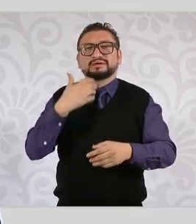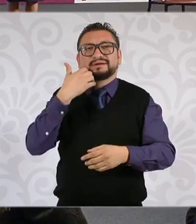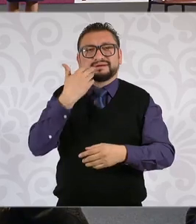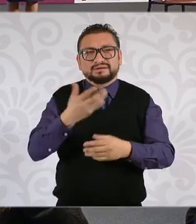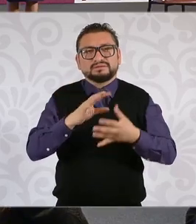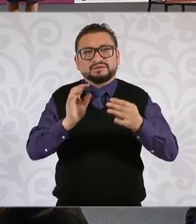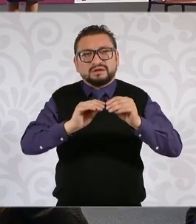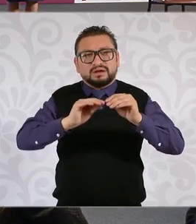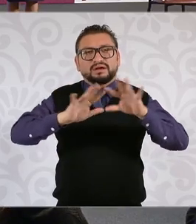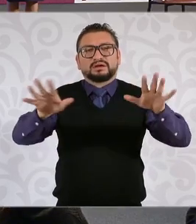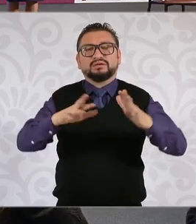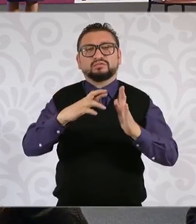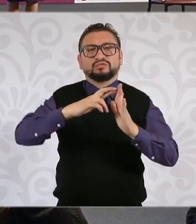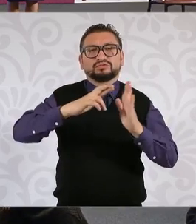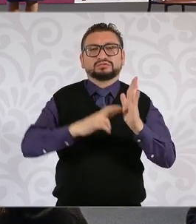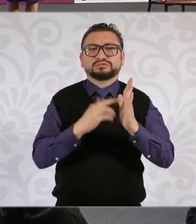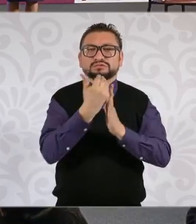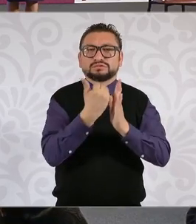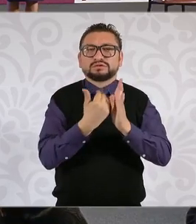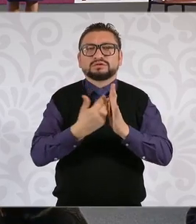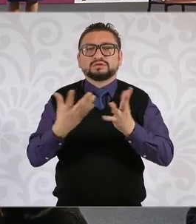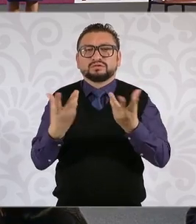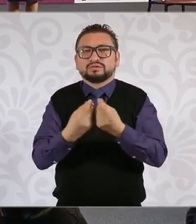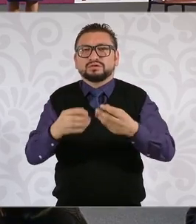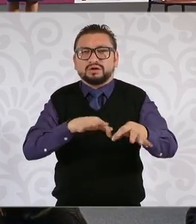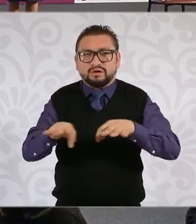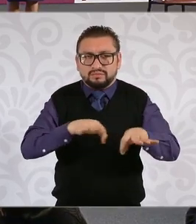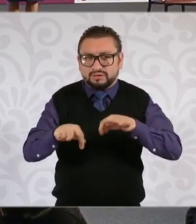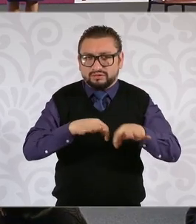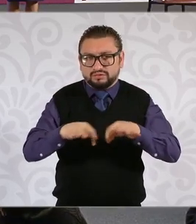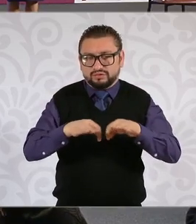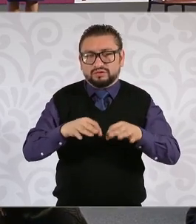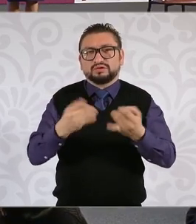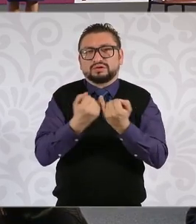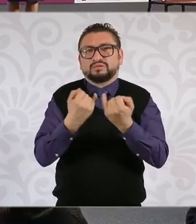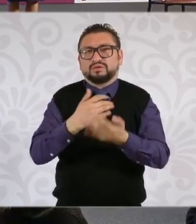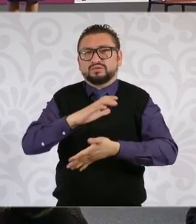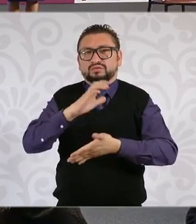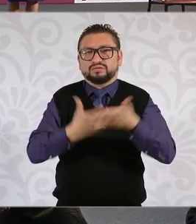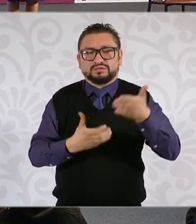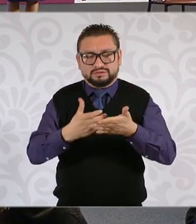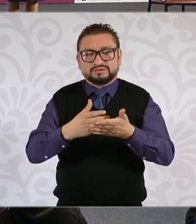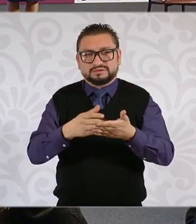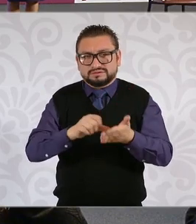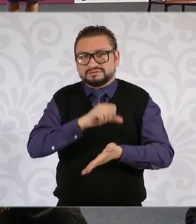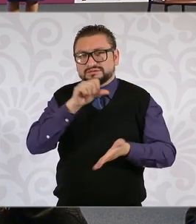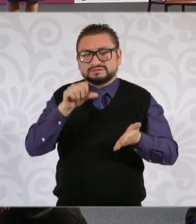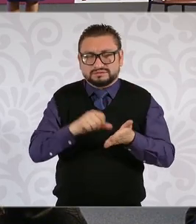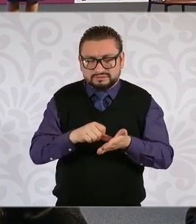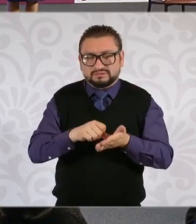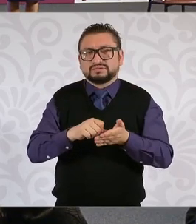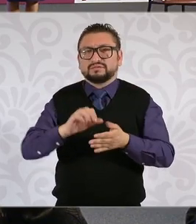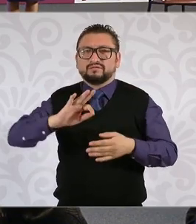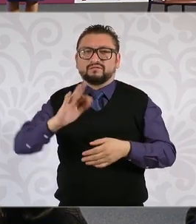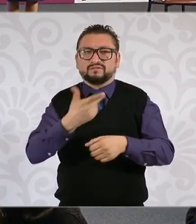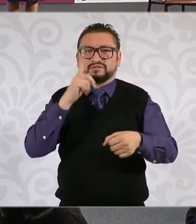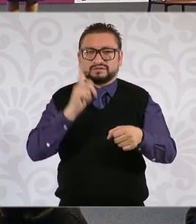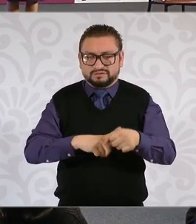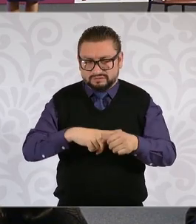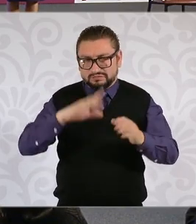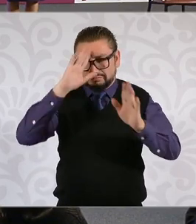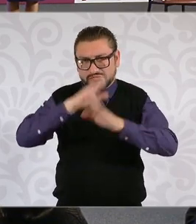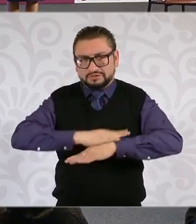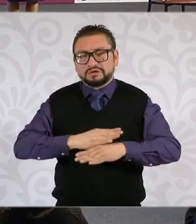claridad en las reglas de trabajo, que exista un registro de contrato ante el Centro Federal de Conciliación y Registro Laboral,